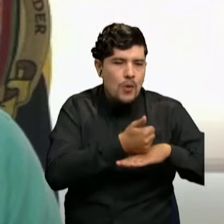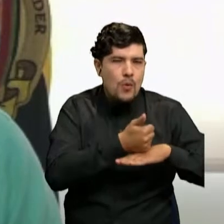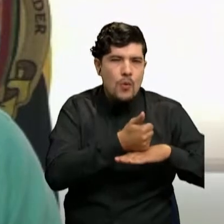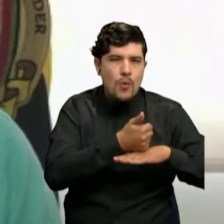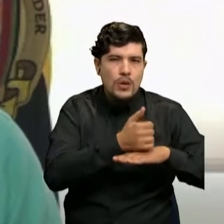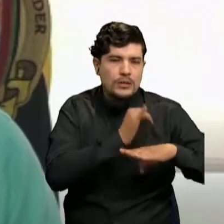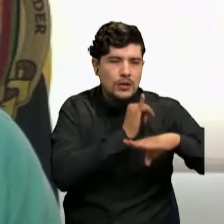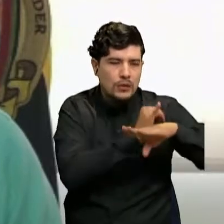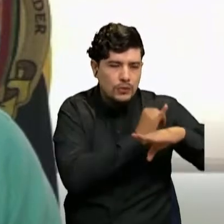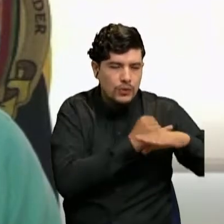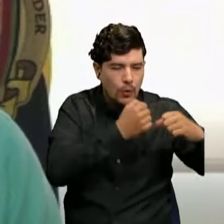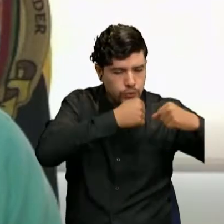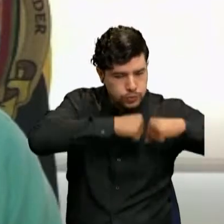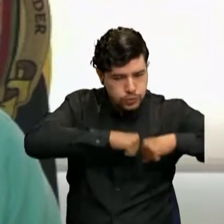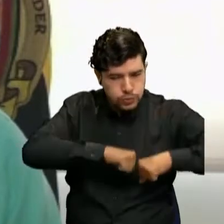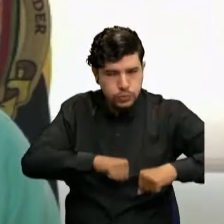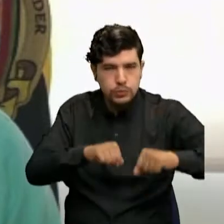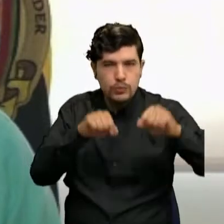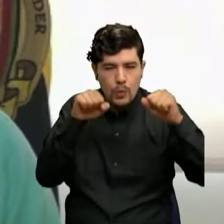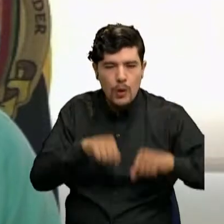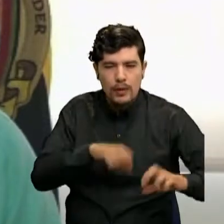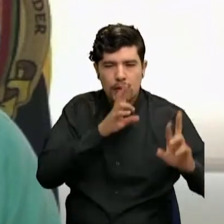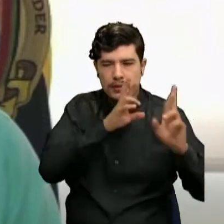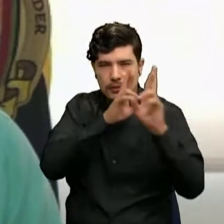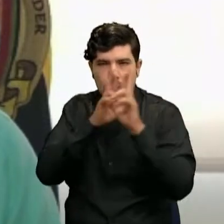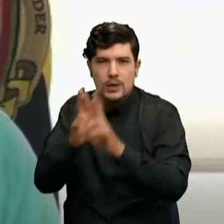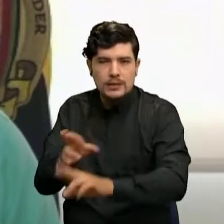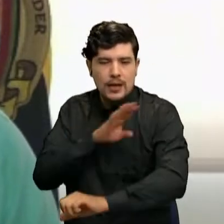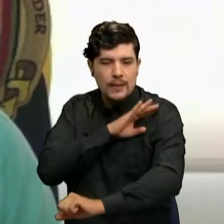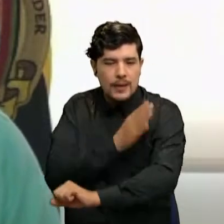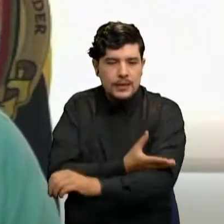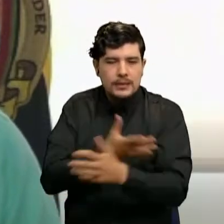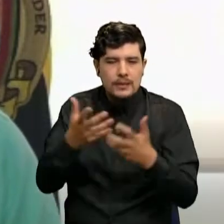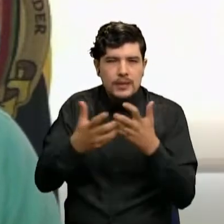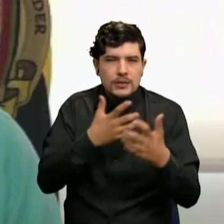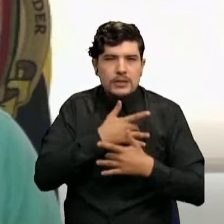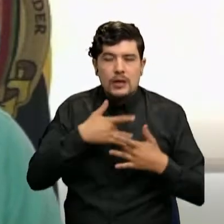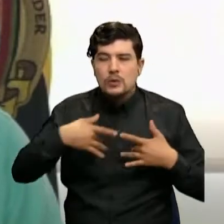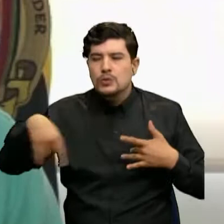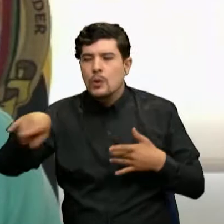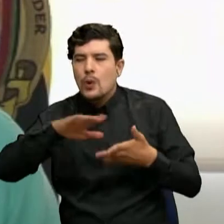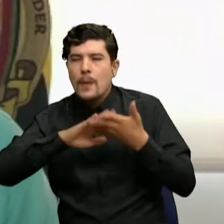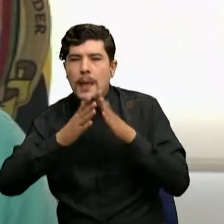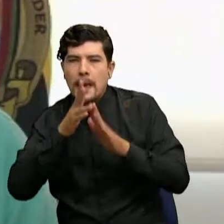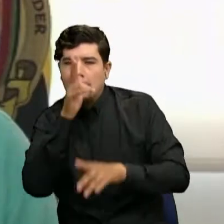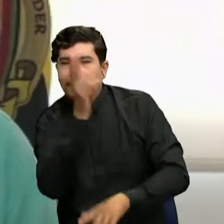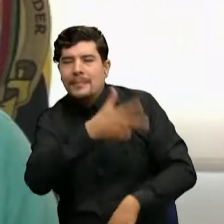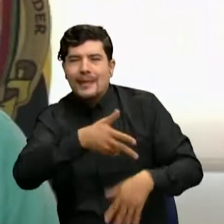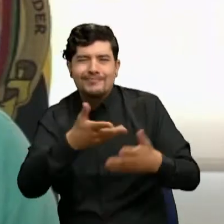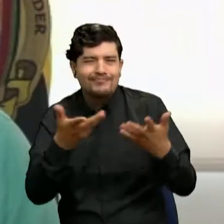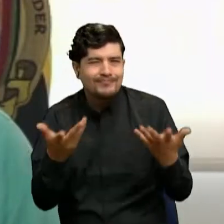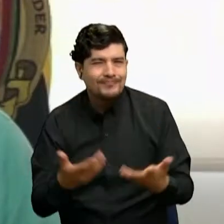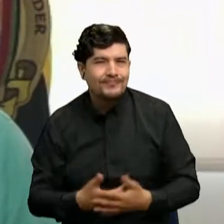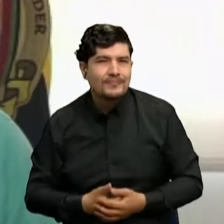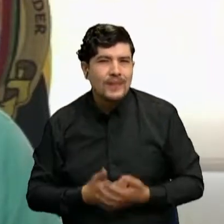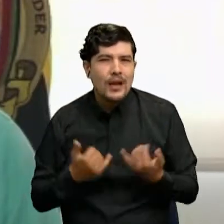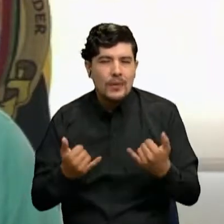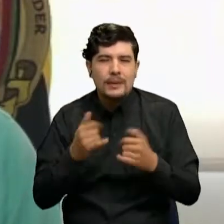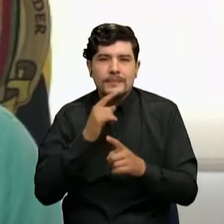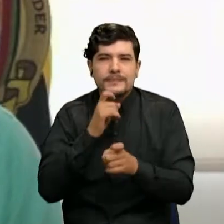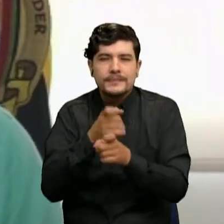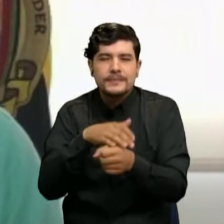tener una capacidad de respuesta en nuestro departamento de Santander. Usted, como lo decía Sergio, pues vemos hoy una gran